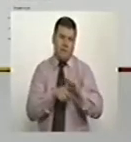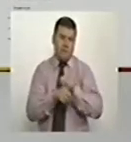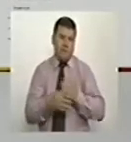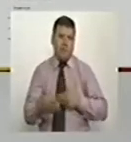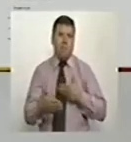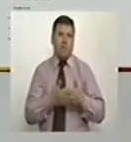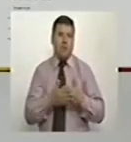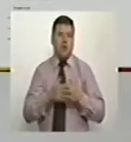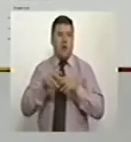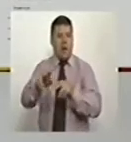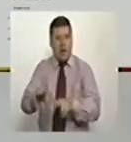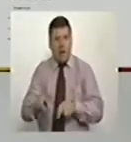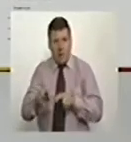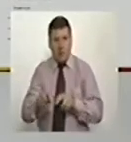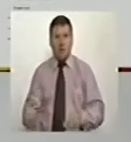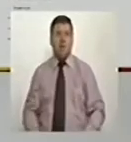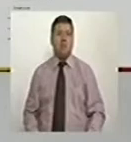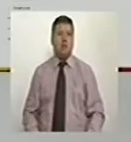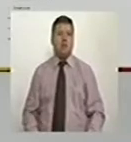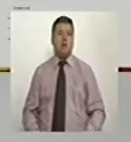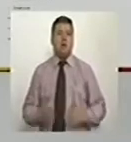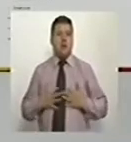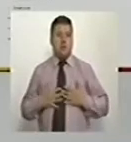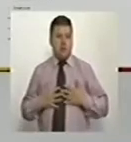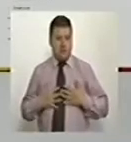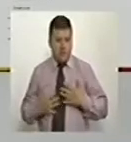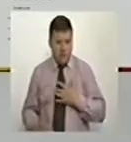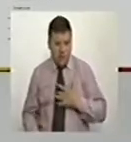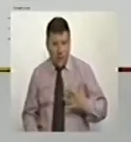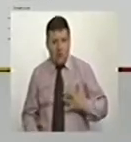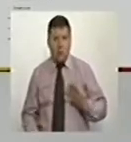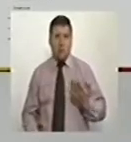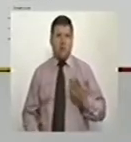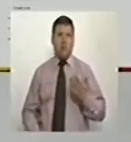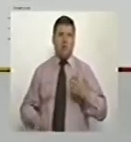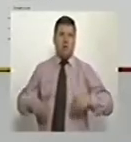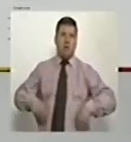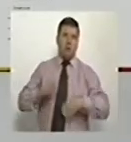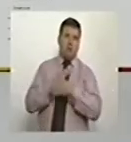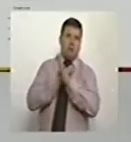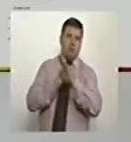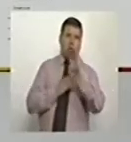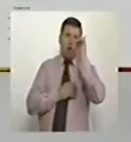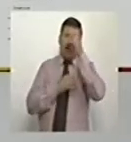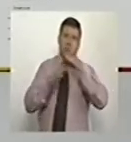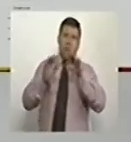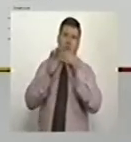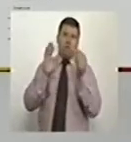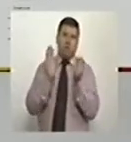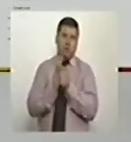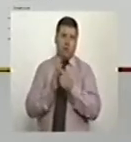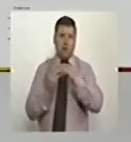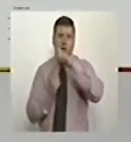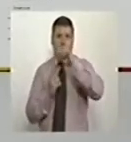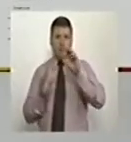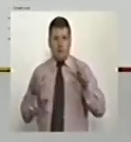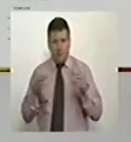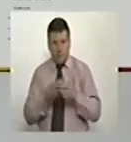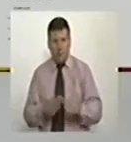en agricultura. Salud. Salud. Antisobermo. Gobierno corporativo.